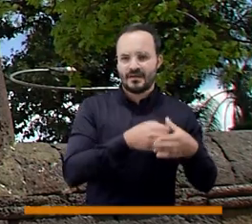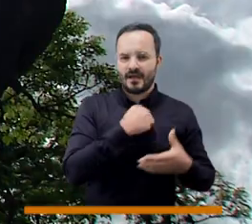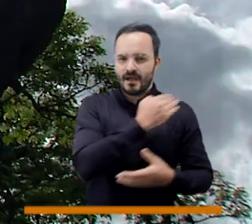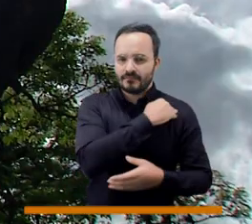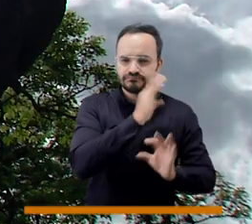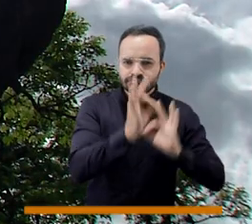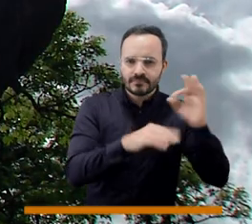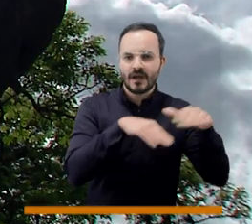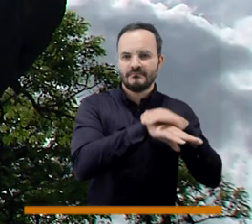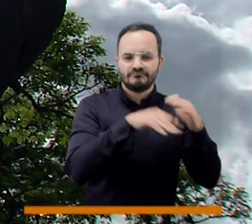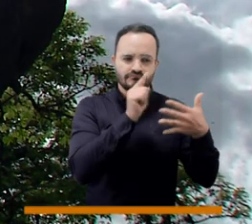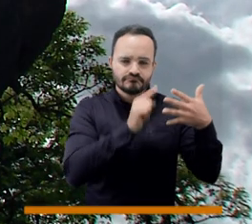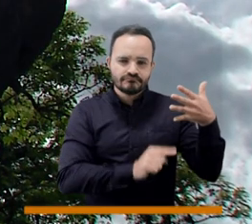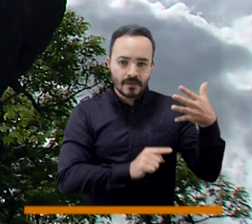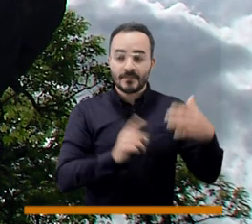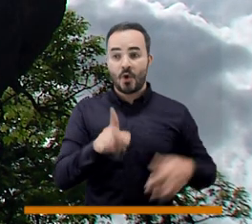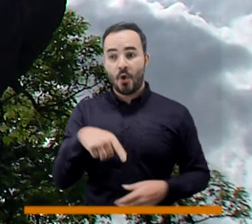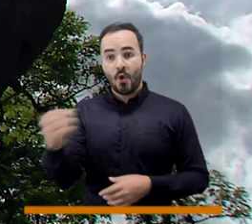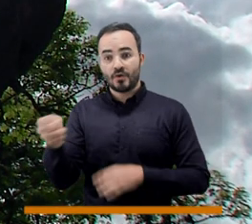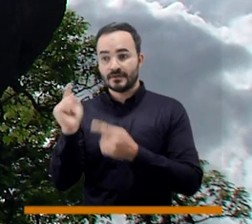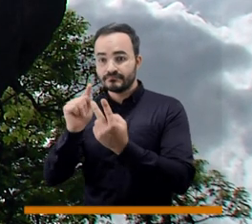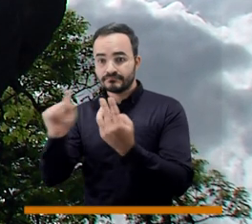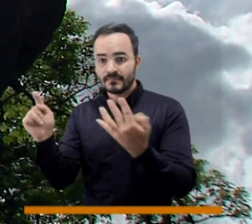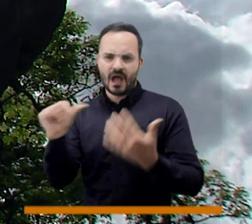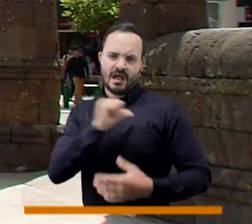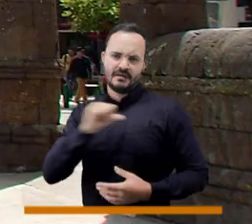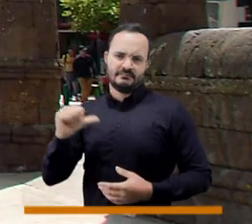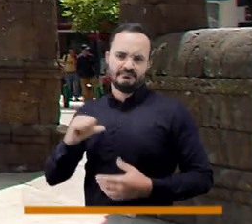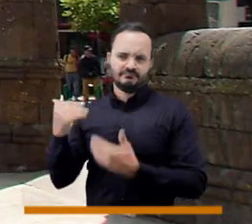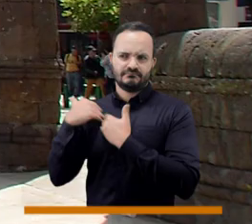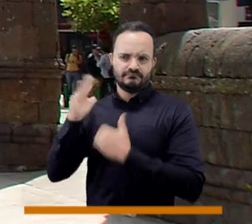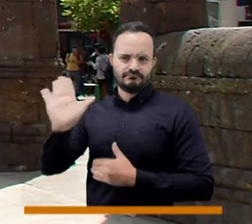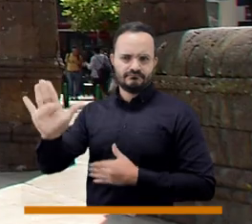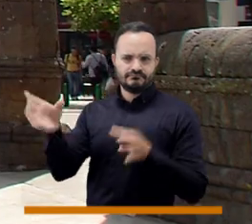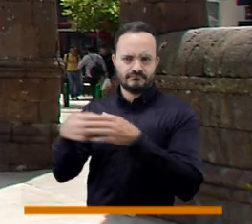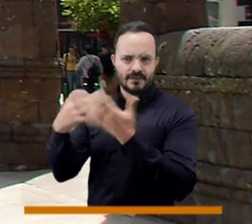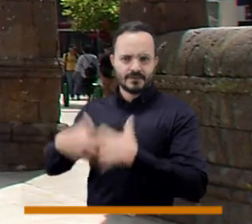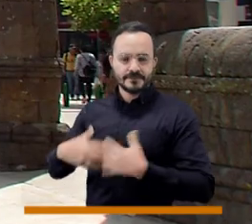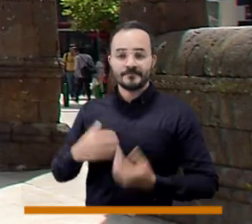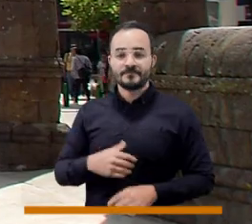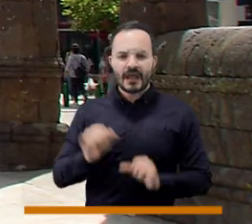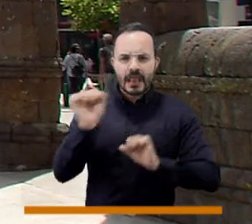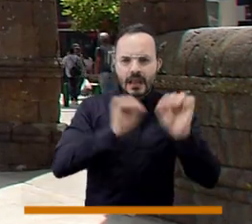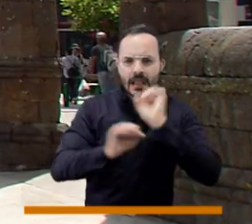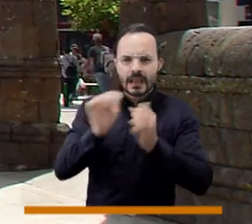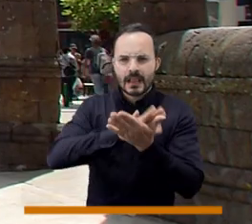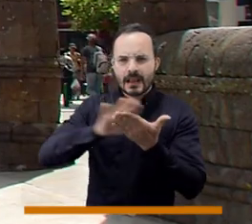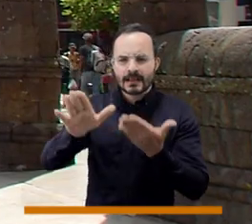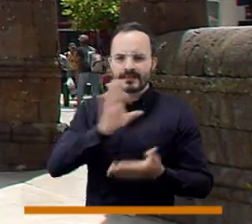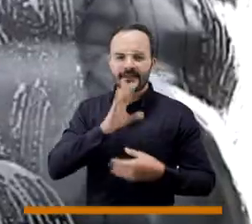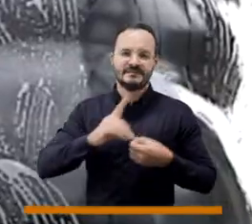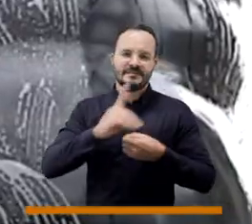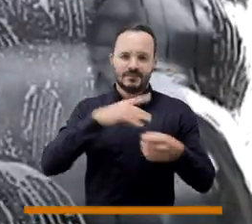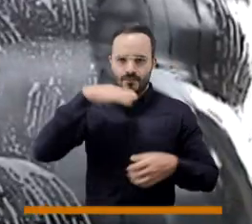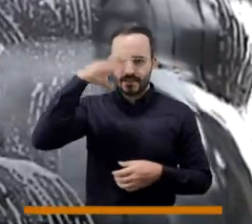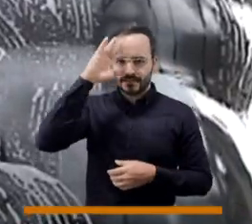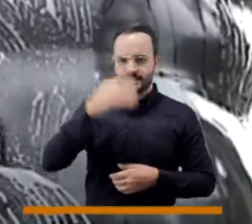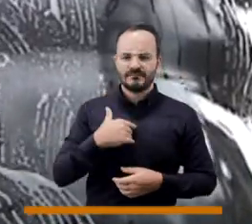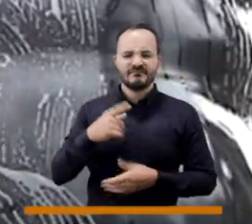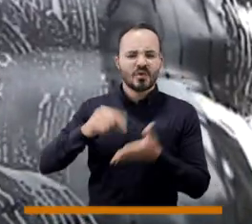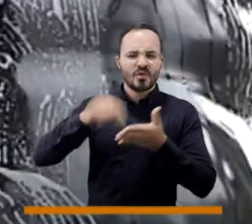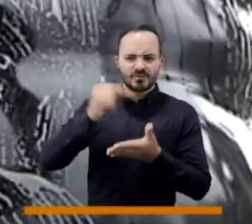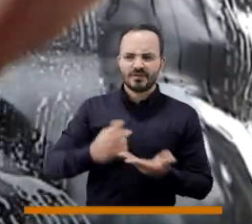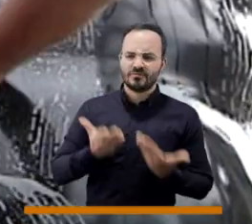las otras son de carácter privado. Del mantenimiento y limpieza se ocupa el Distrito de Medellín por medio de un